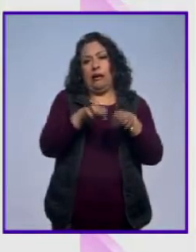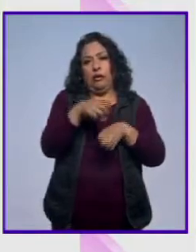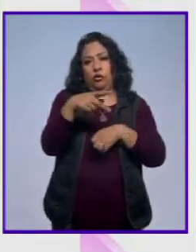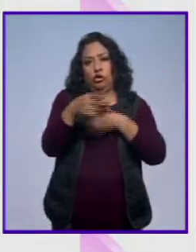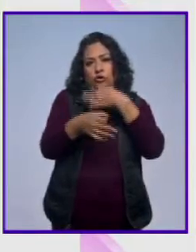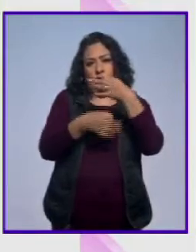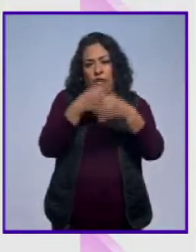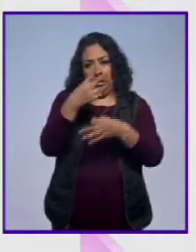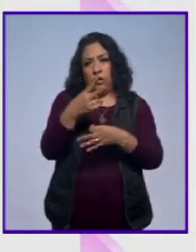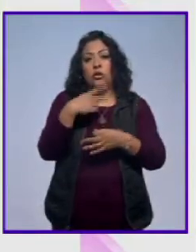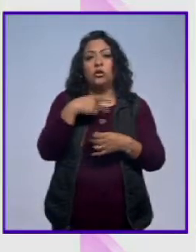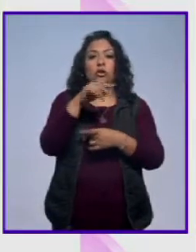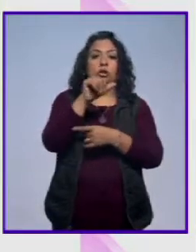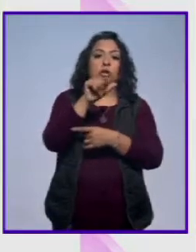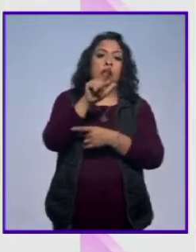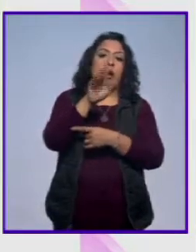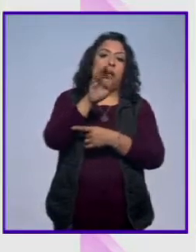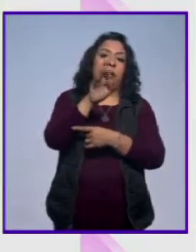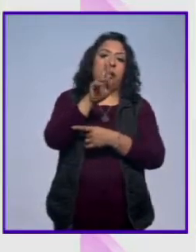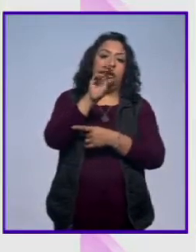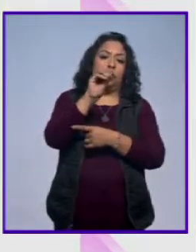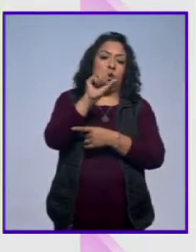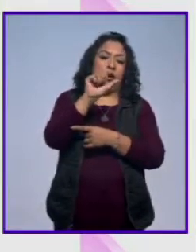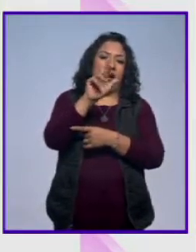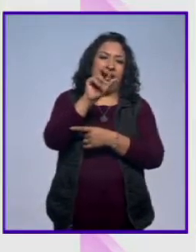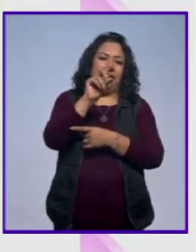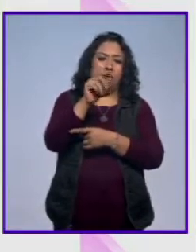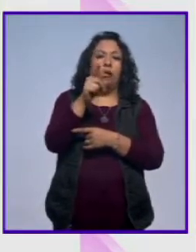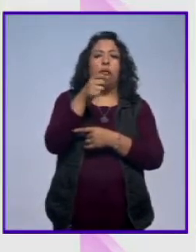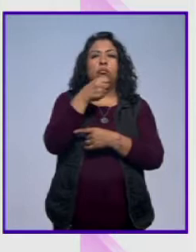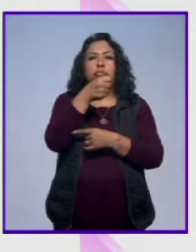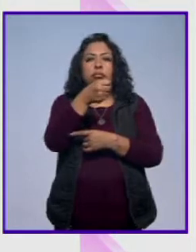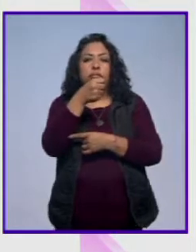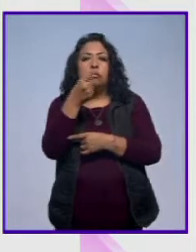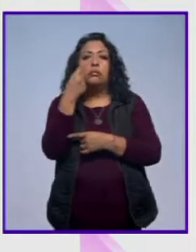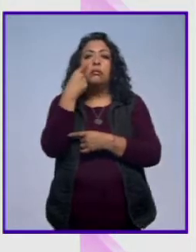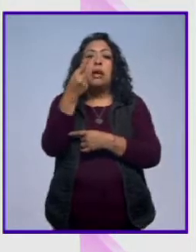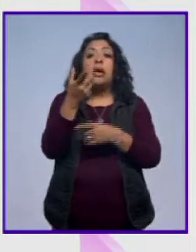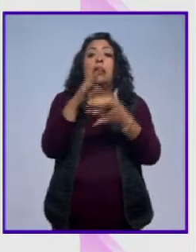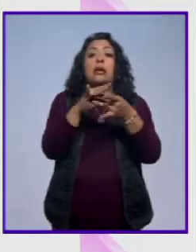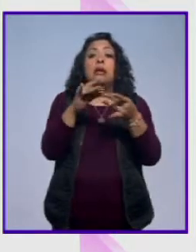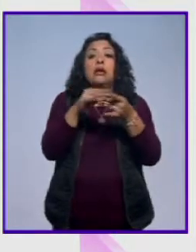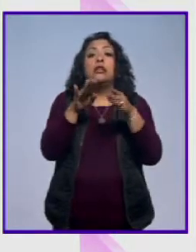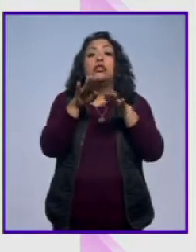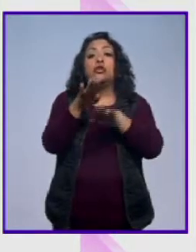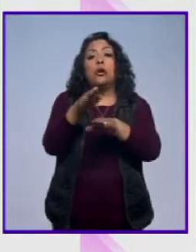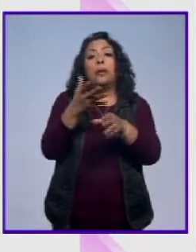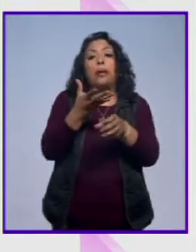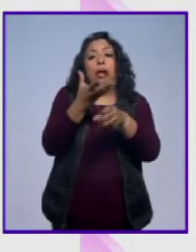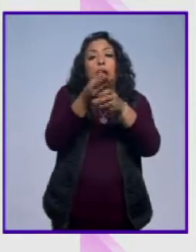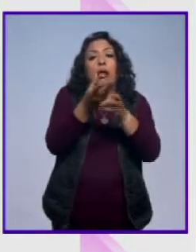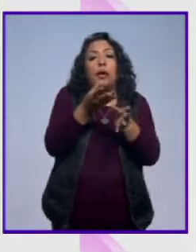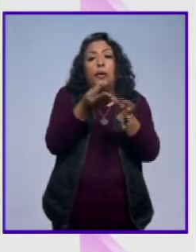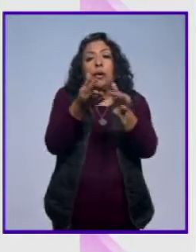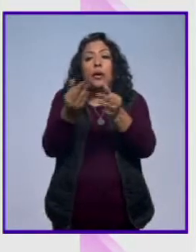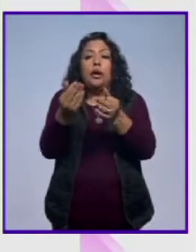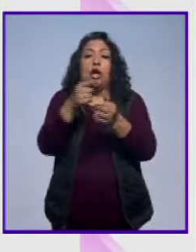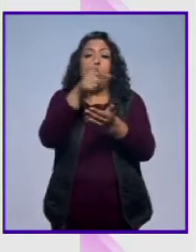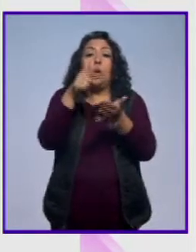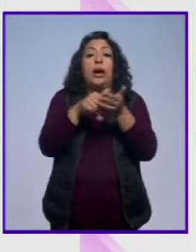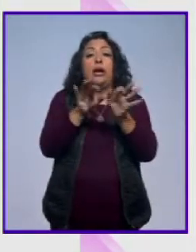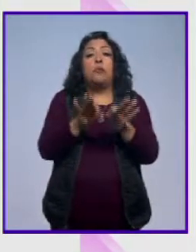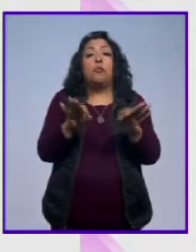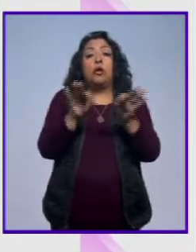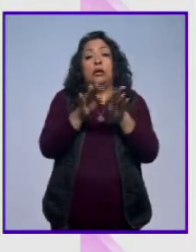Noticias 22, Alberto Aranda, reportero, y que habla sobre todo de la restauración de recintos históricos